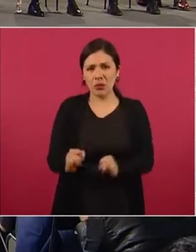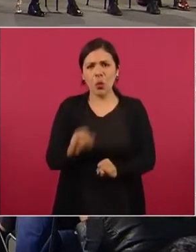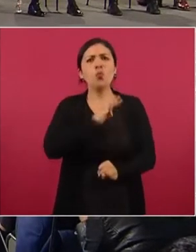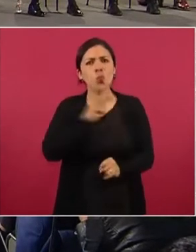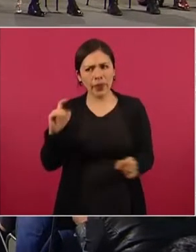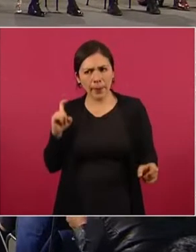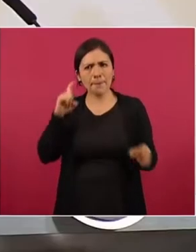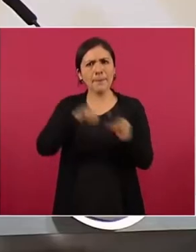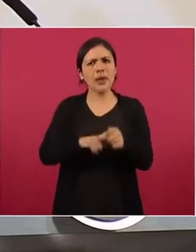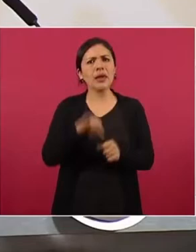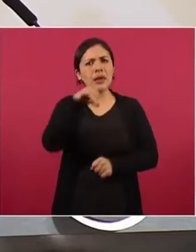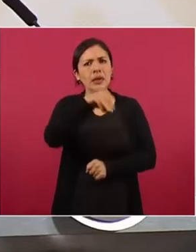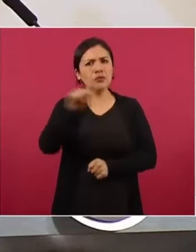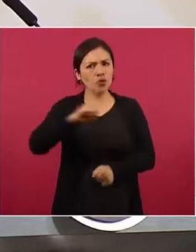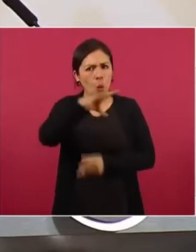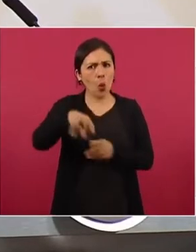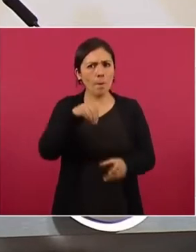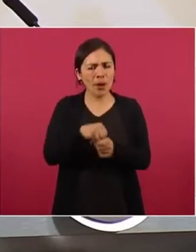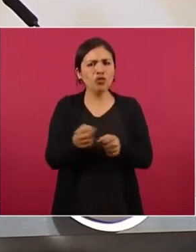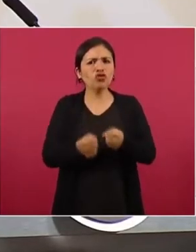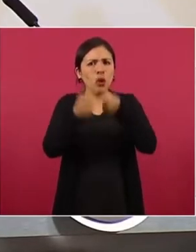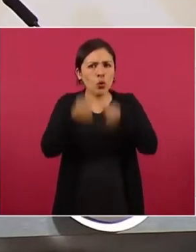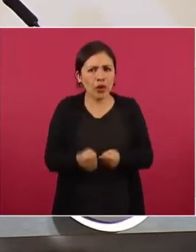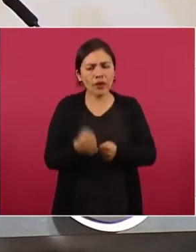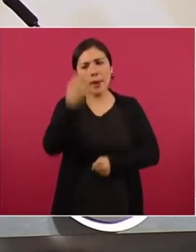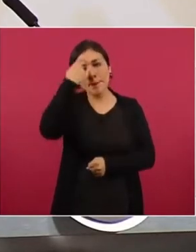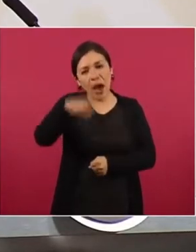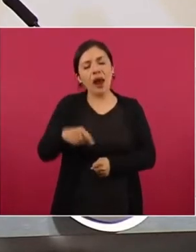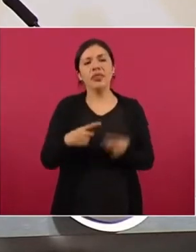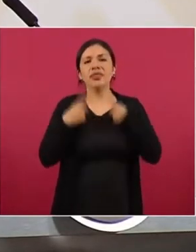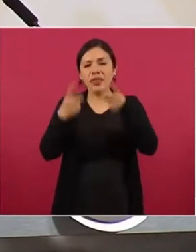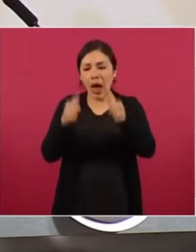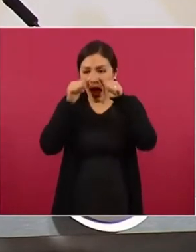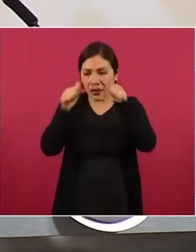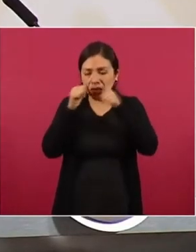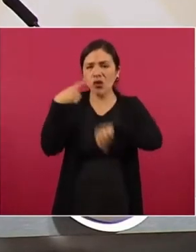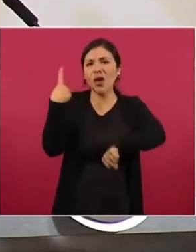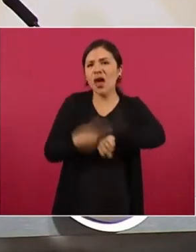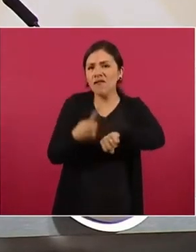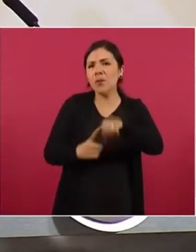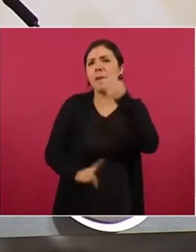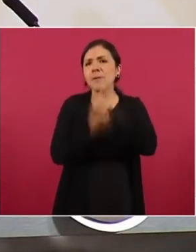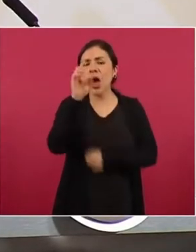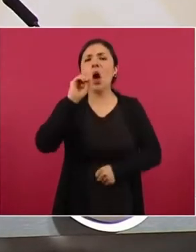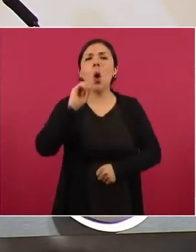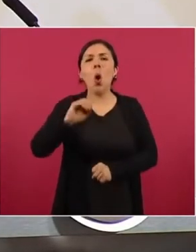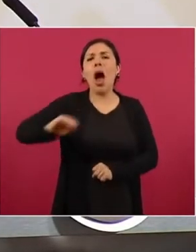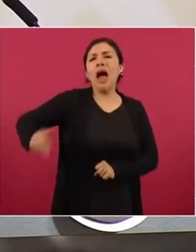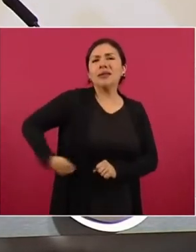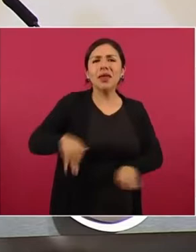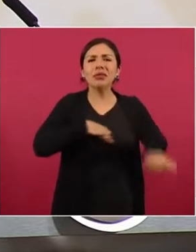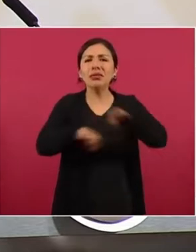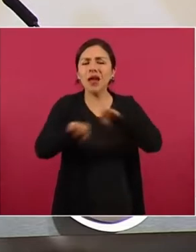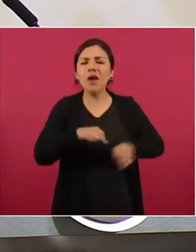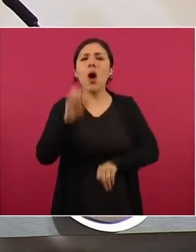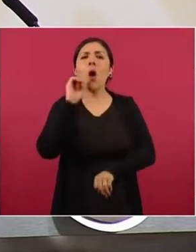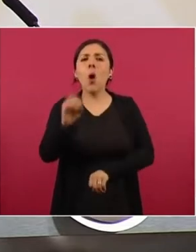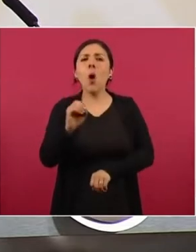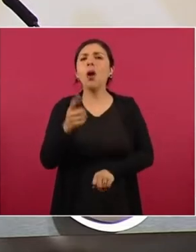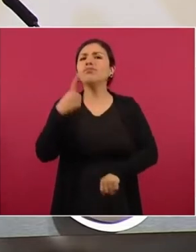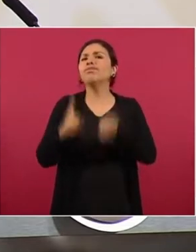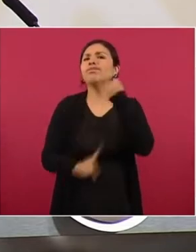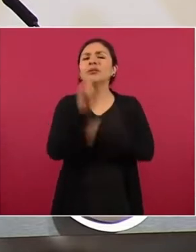social integral, es decir, acceso a atención para enfermedades, accidentes de trabajo, invalidez,